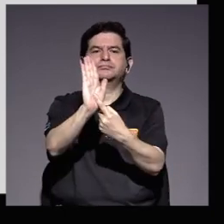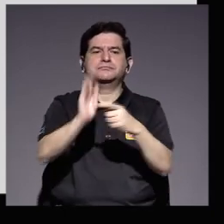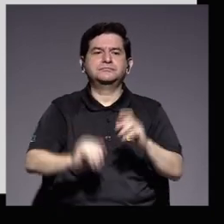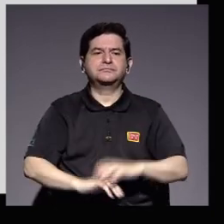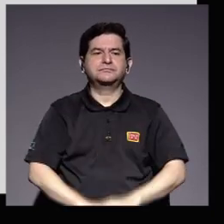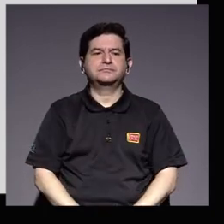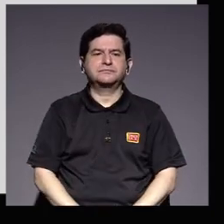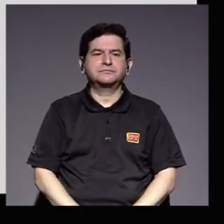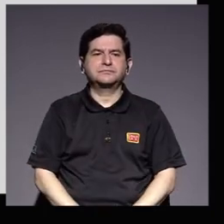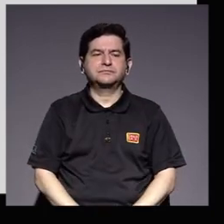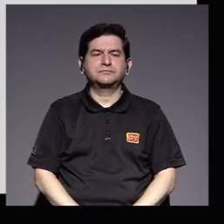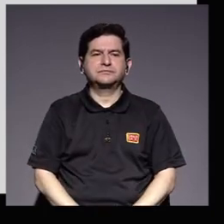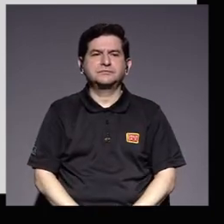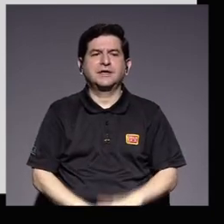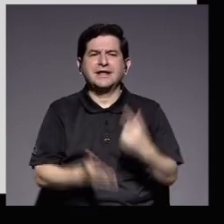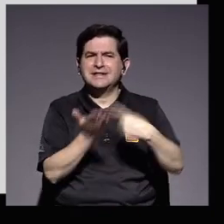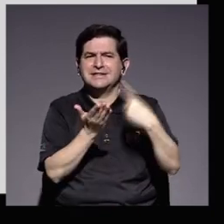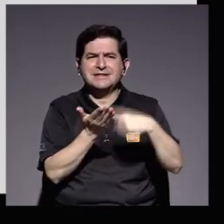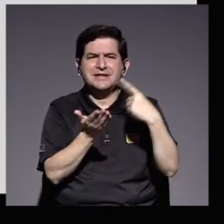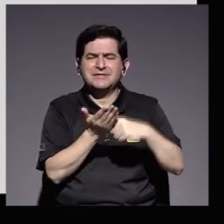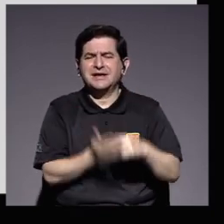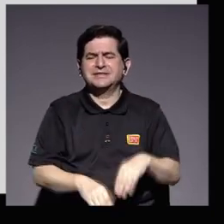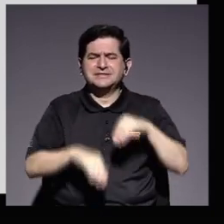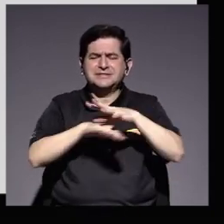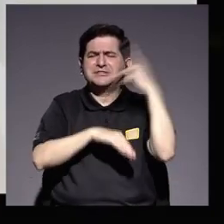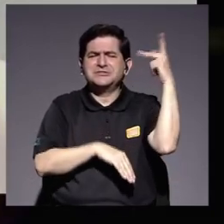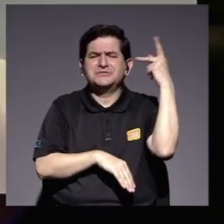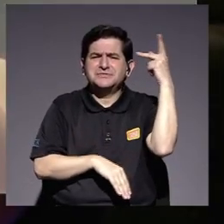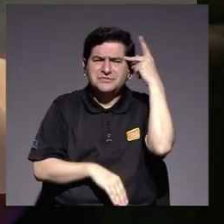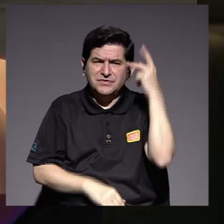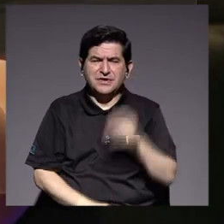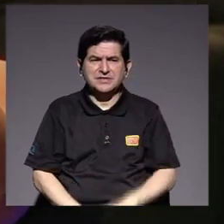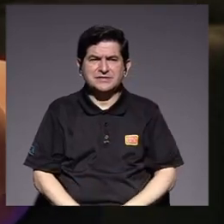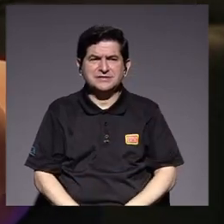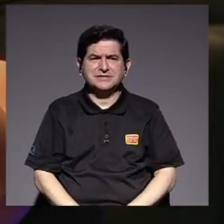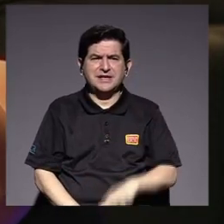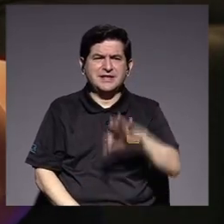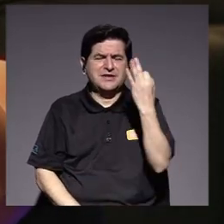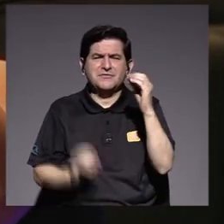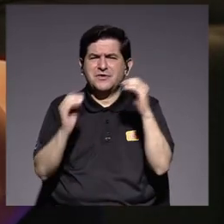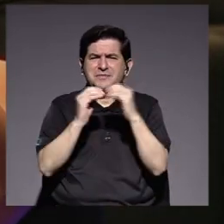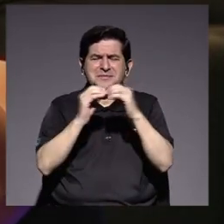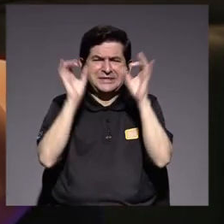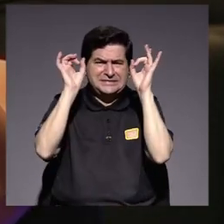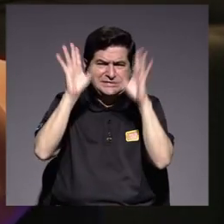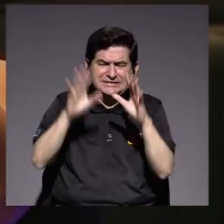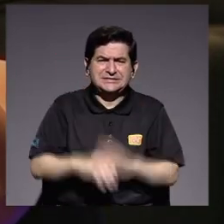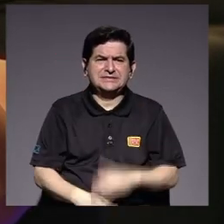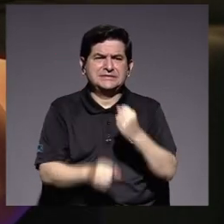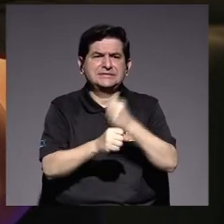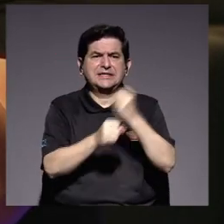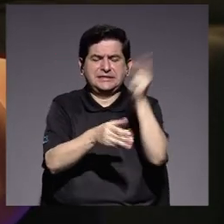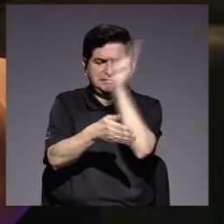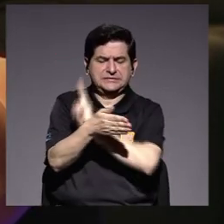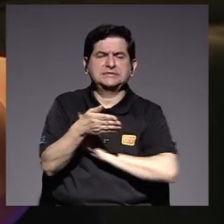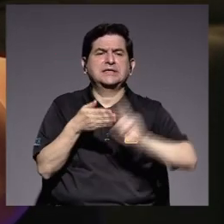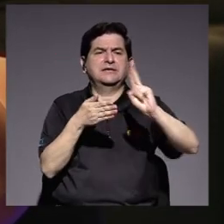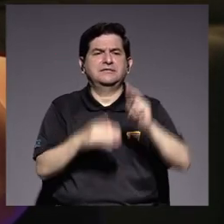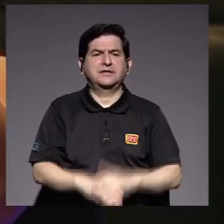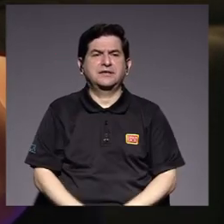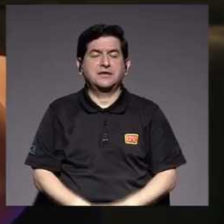Hemos sobrellevado debates politizados en su acepción más perniciosa sobre el quehacer universitario